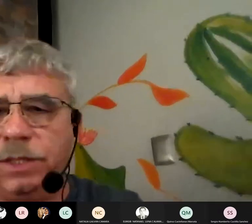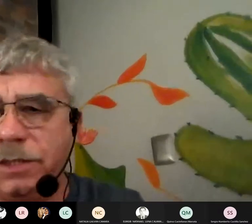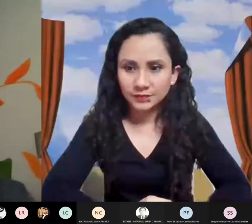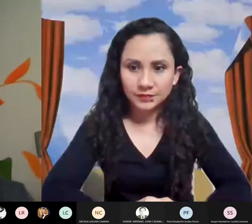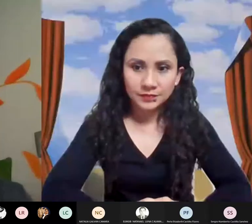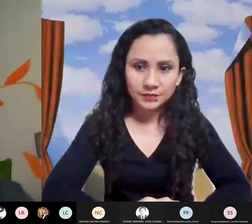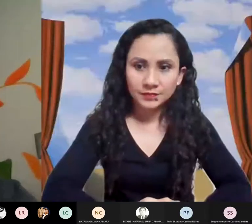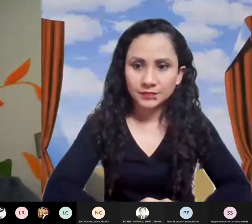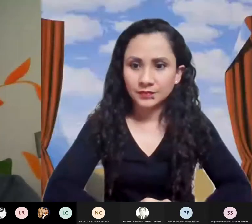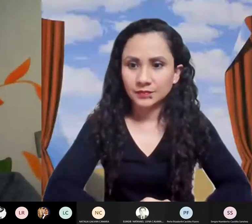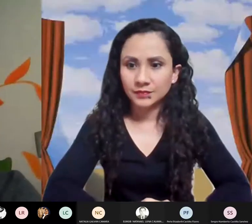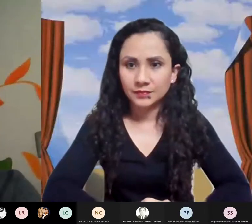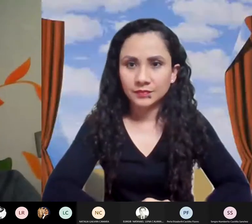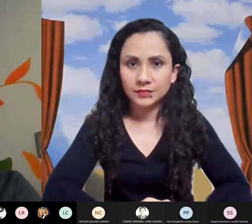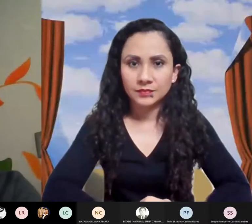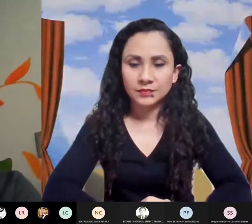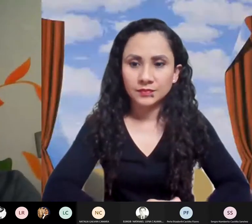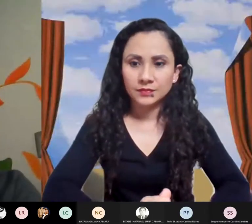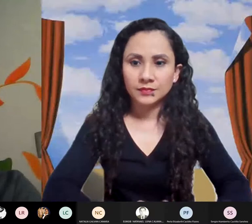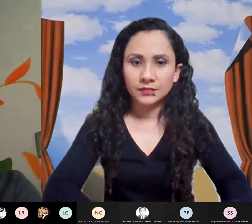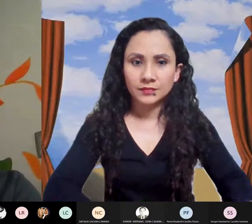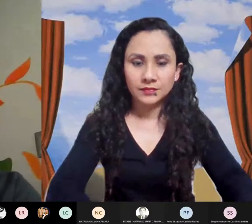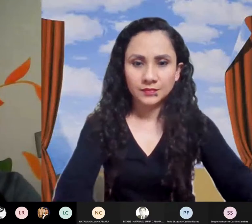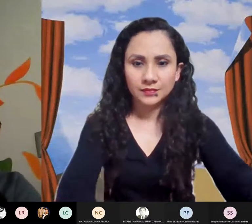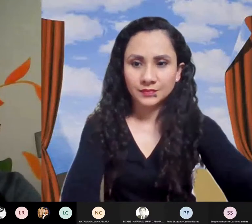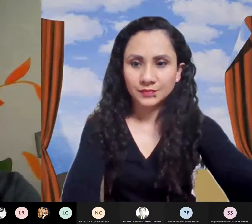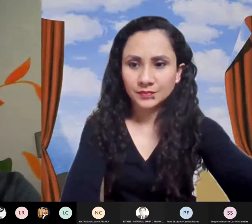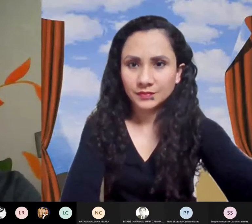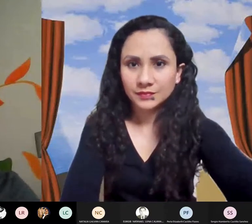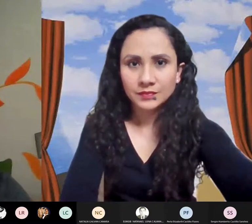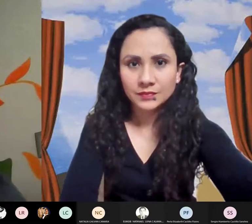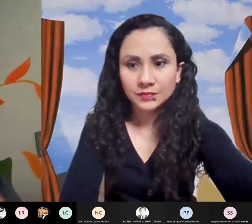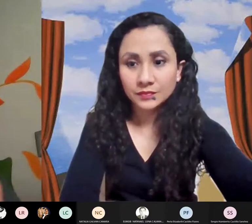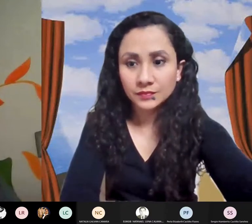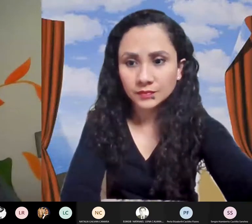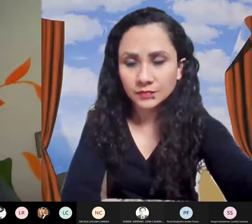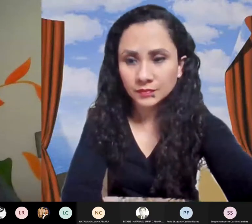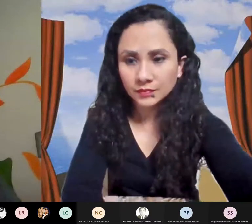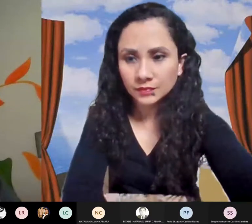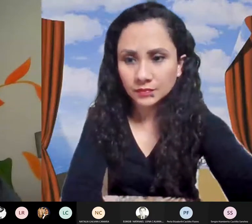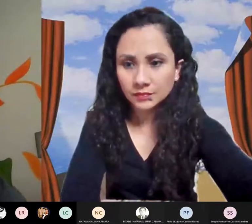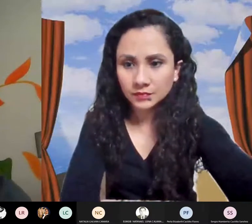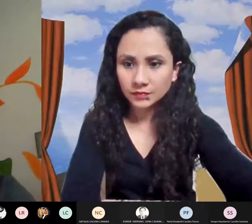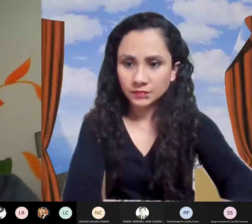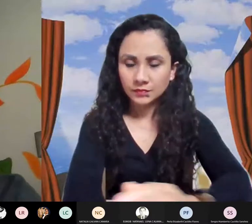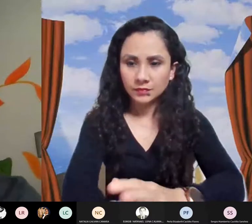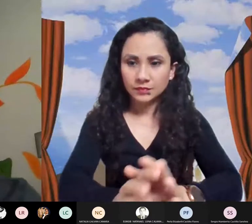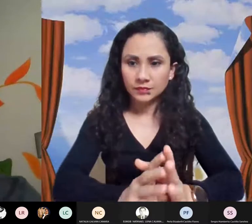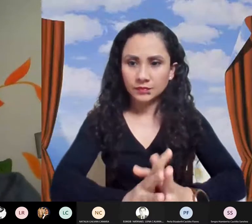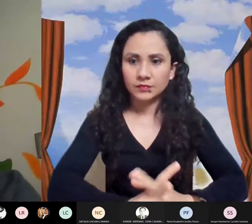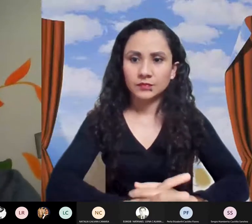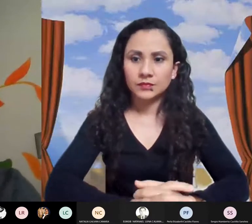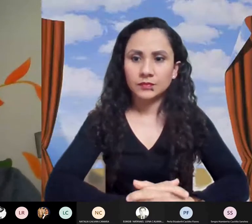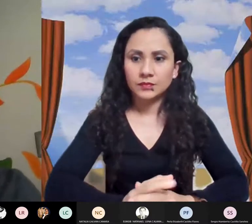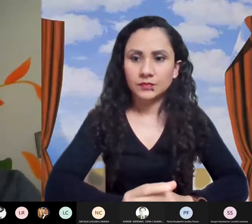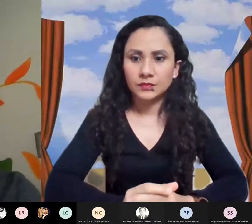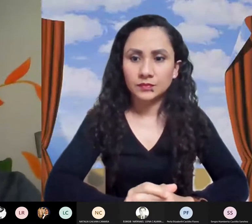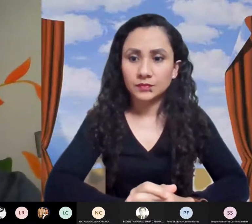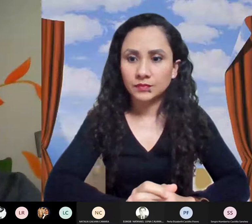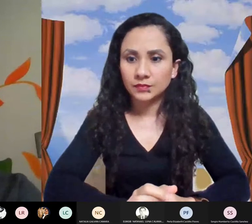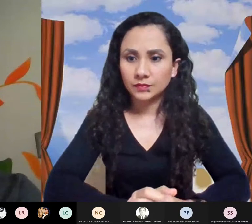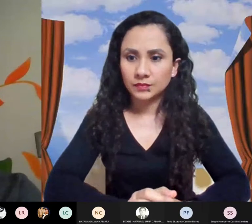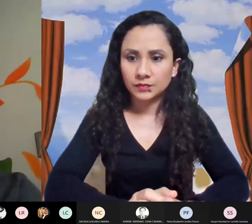Buenas tardes. Vamos a iniciar con la plática de nuestro seminario